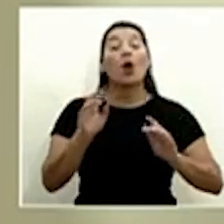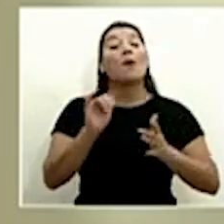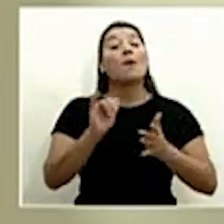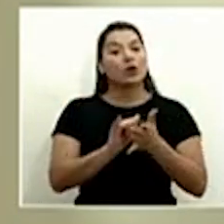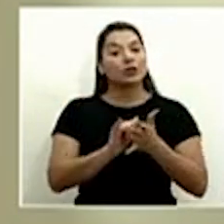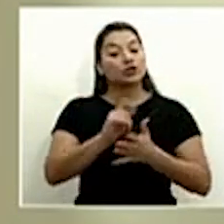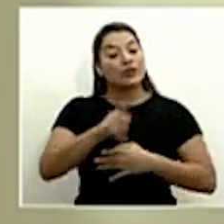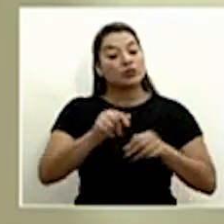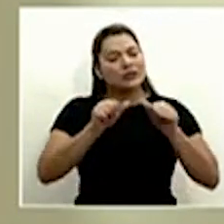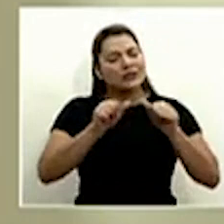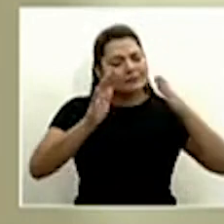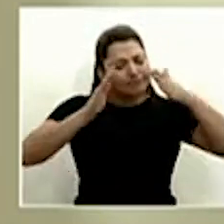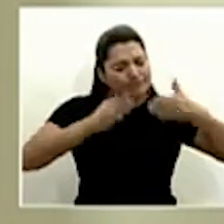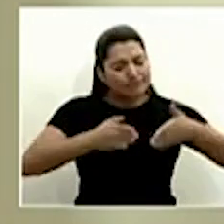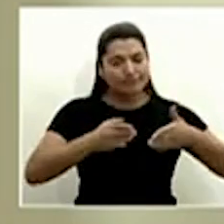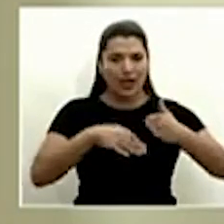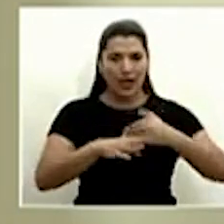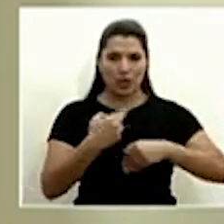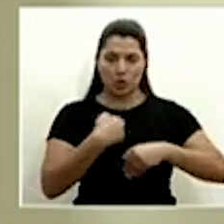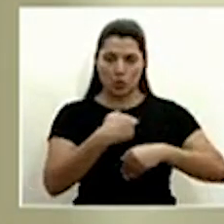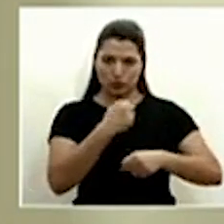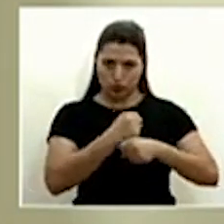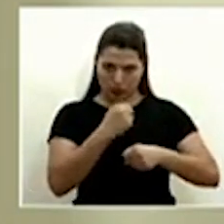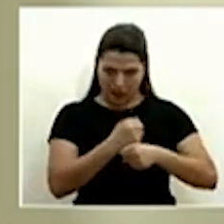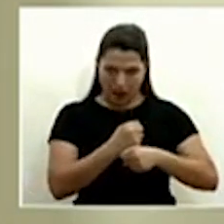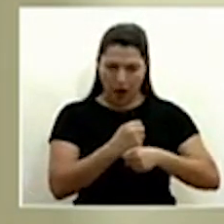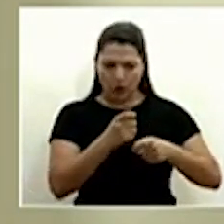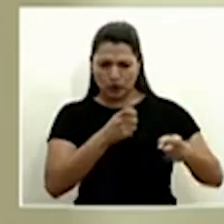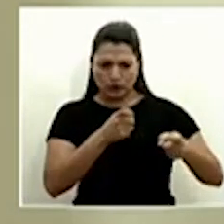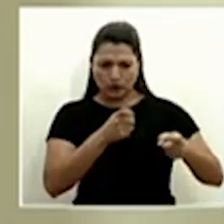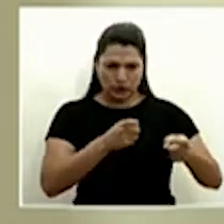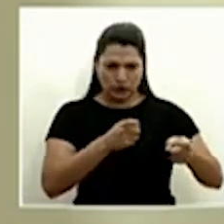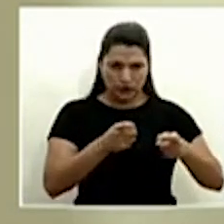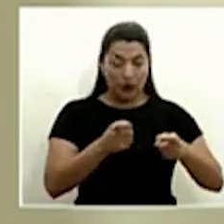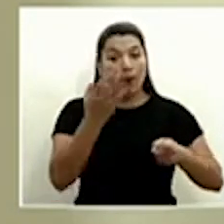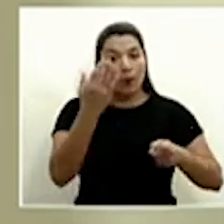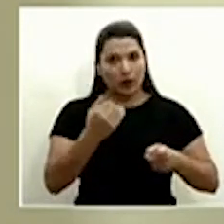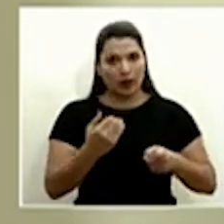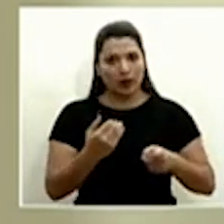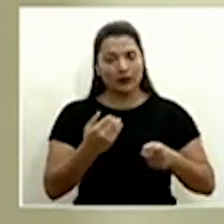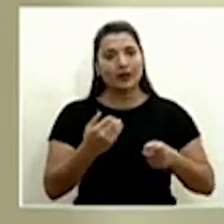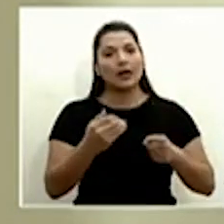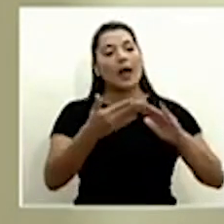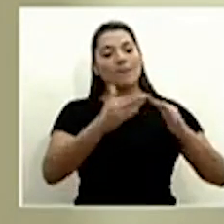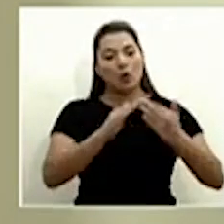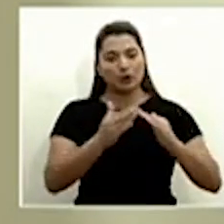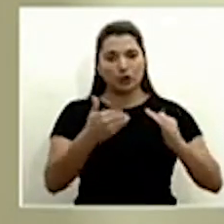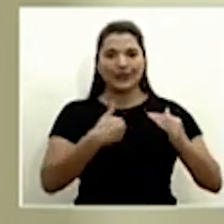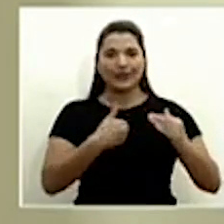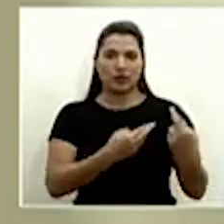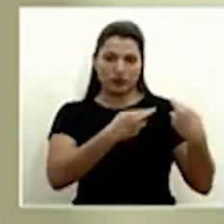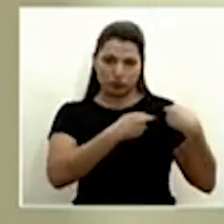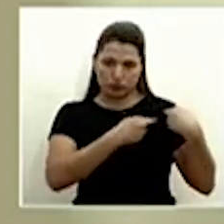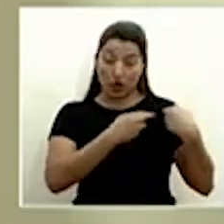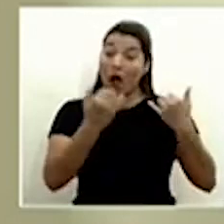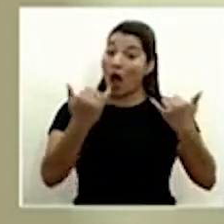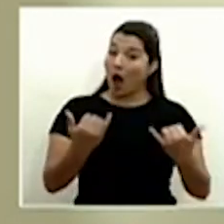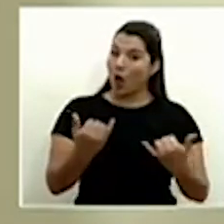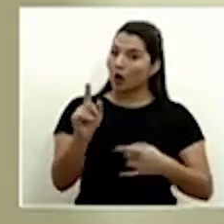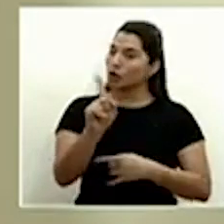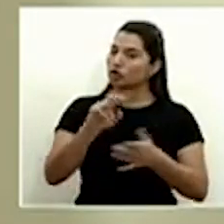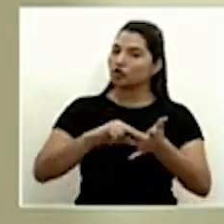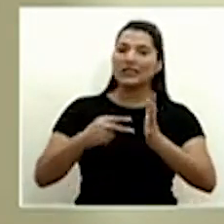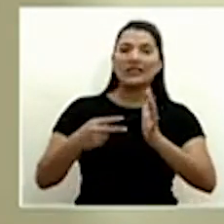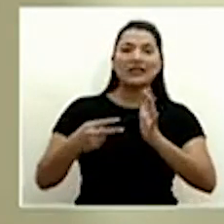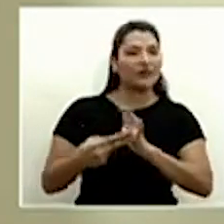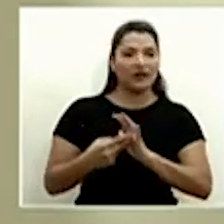en lo que podemos lograr, porque existe también una enorme responsabilidad de la población. Con esto yo no quiero tampoco decir que ya la